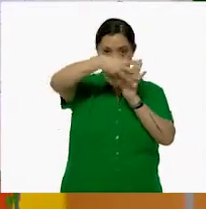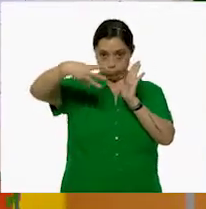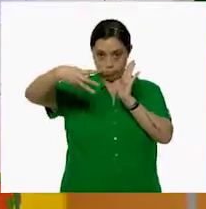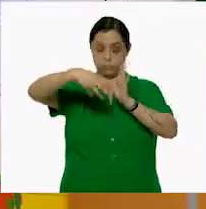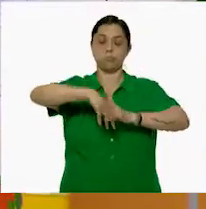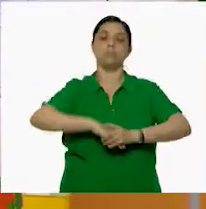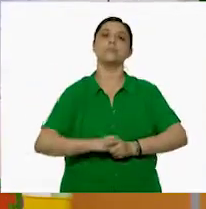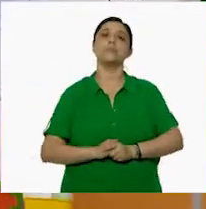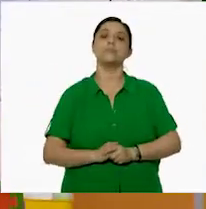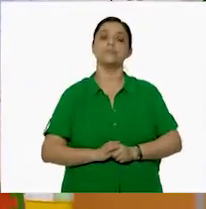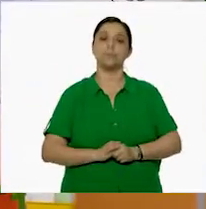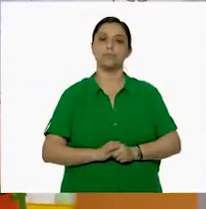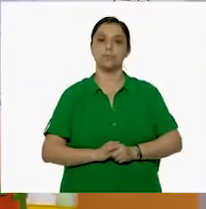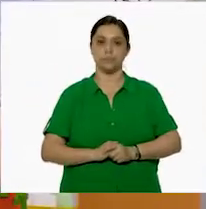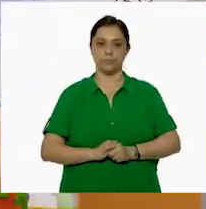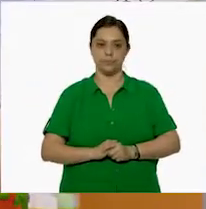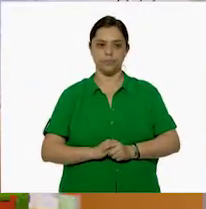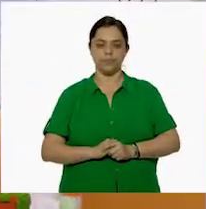504.